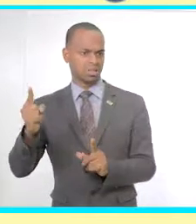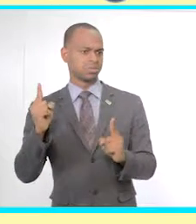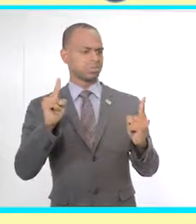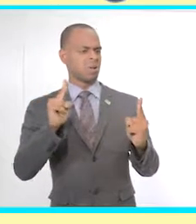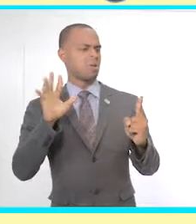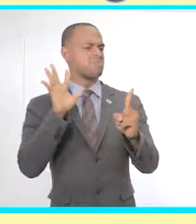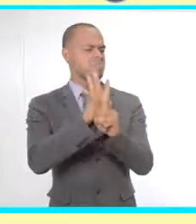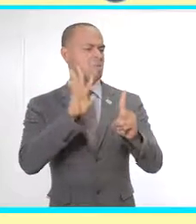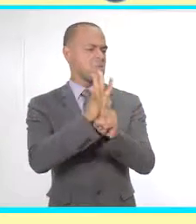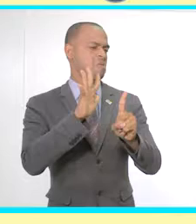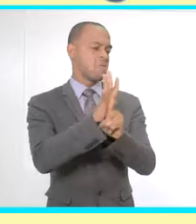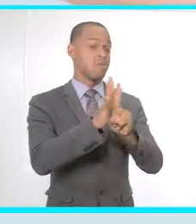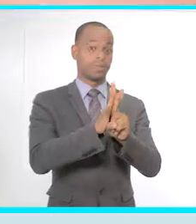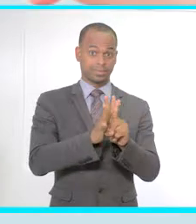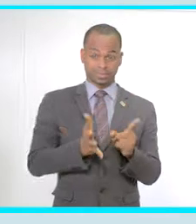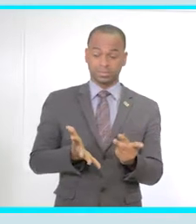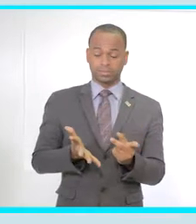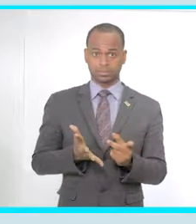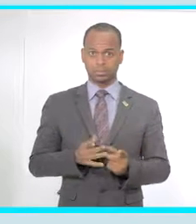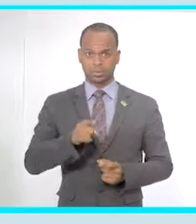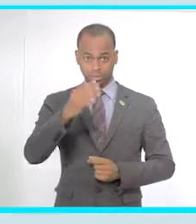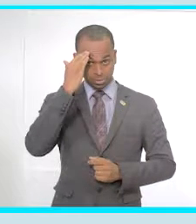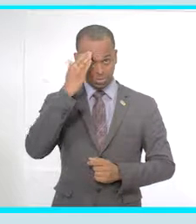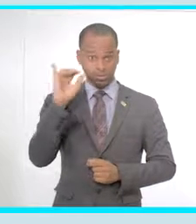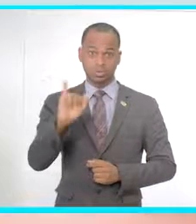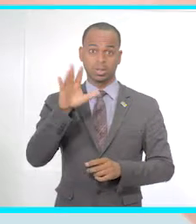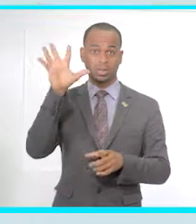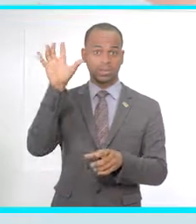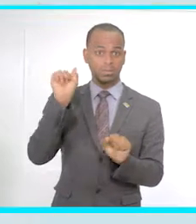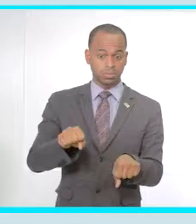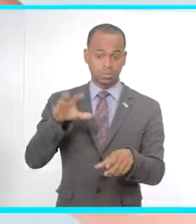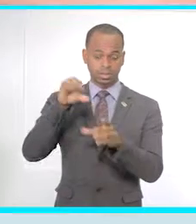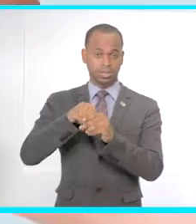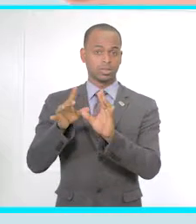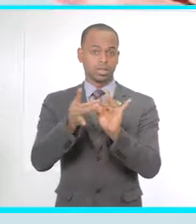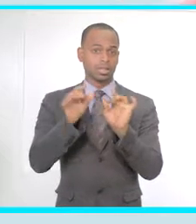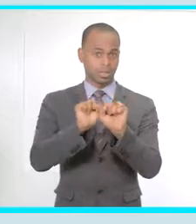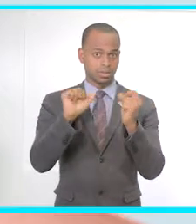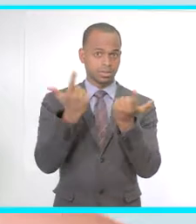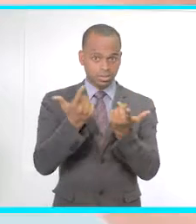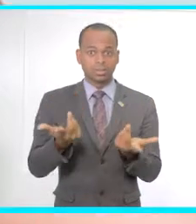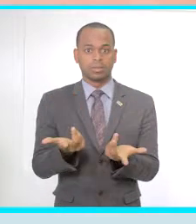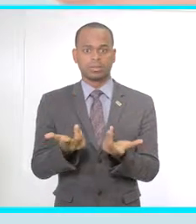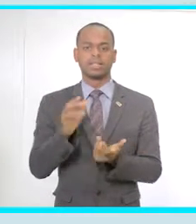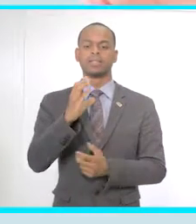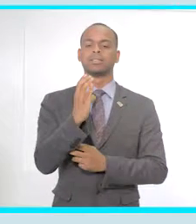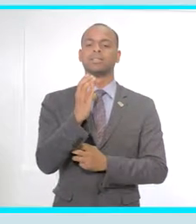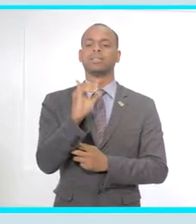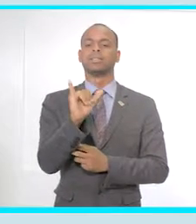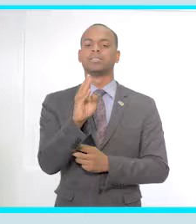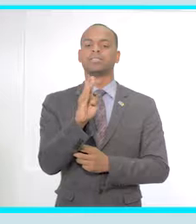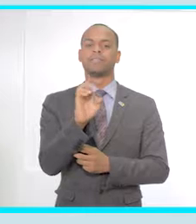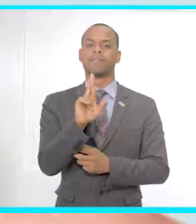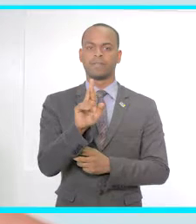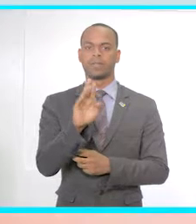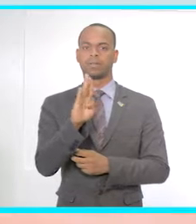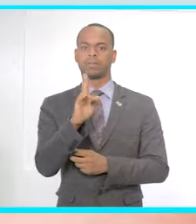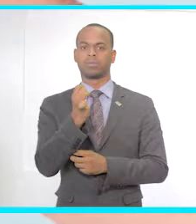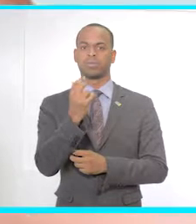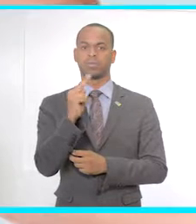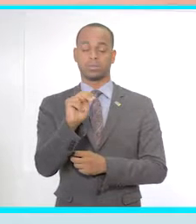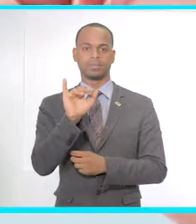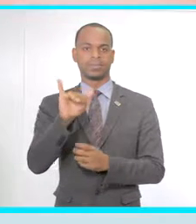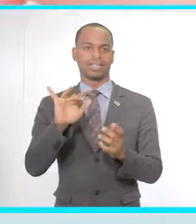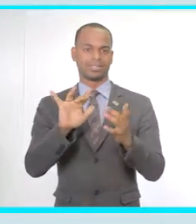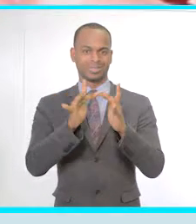otros estudiantes. ¿Sabías que también puede ser por redes sociales? Se llama Cyberbullying y esta es la